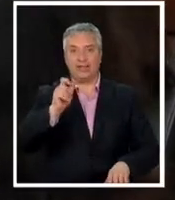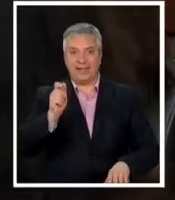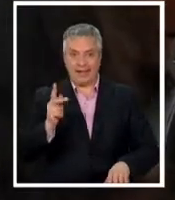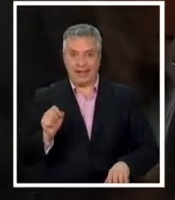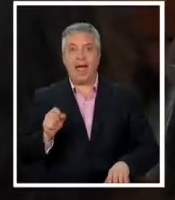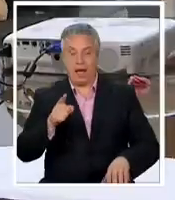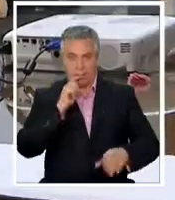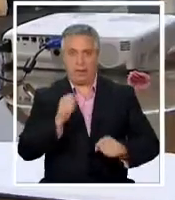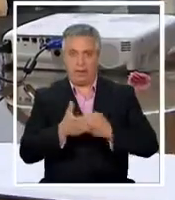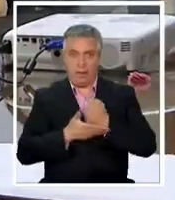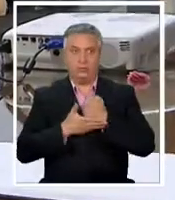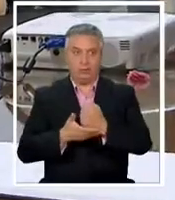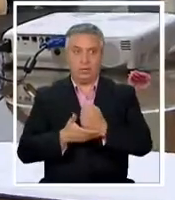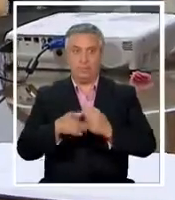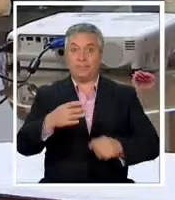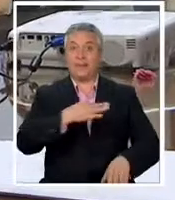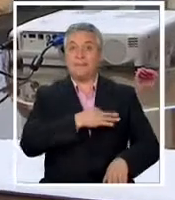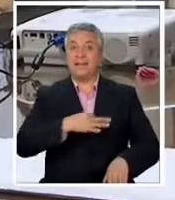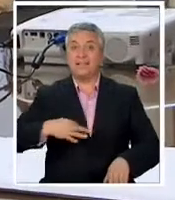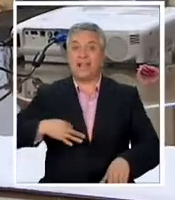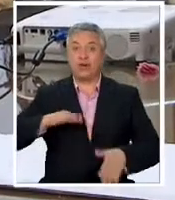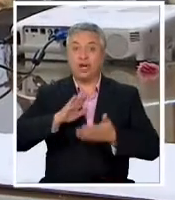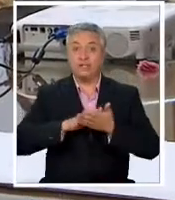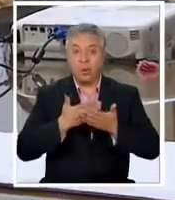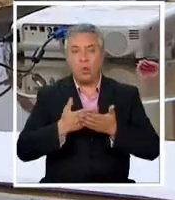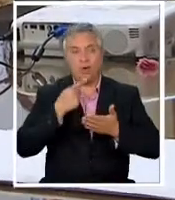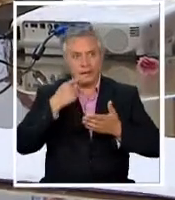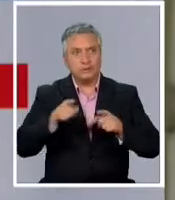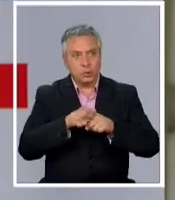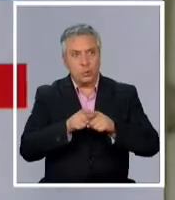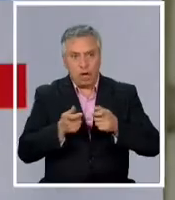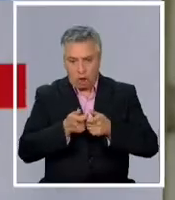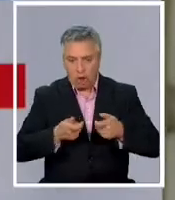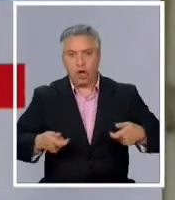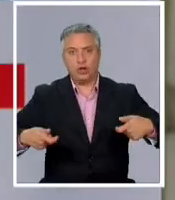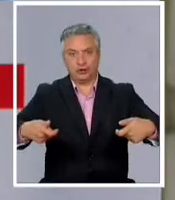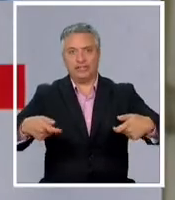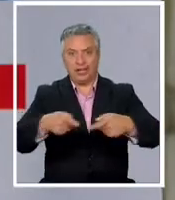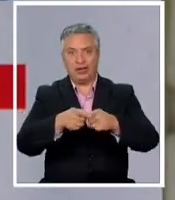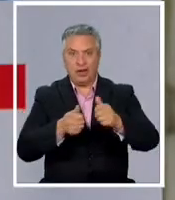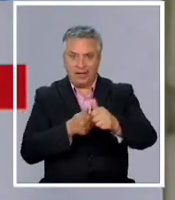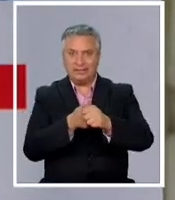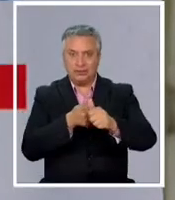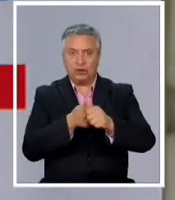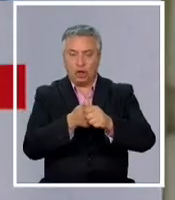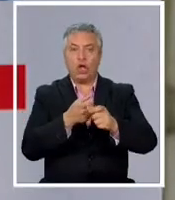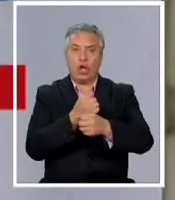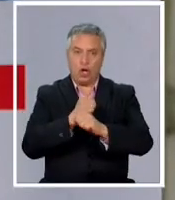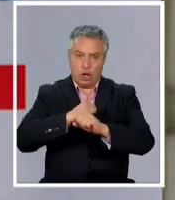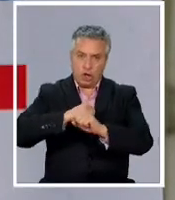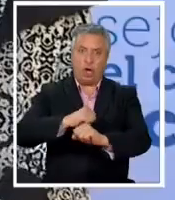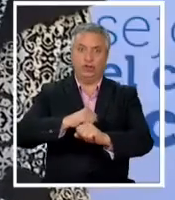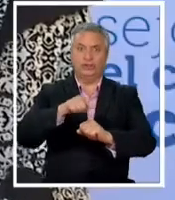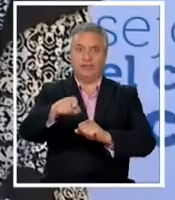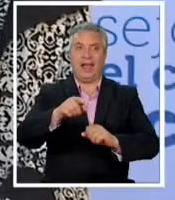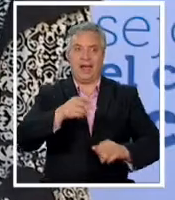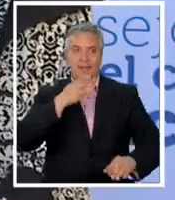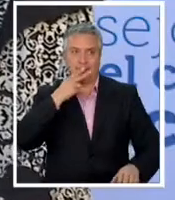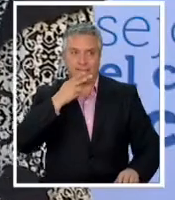ministerio de salud inauguró un consejo asesor para el control del tabaco y aseguró que impulsará el proyecto que yace en el congreso